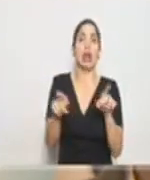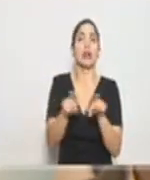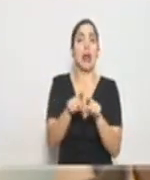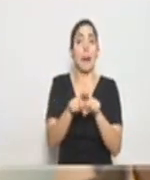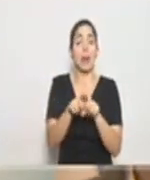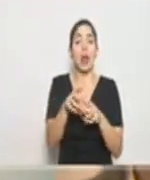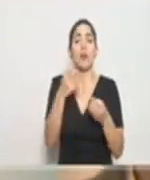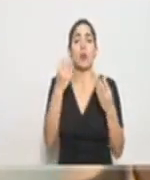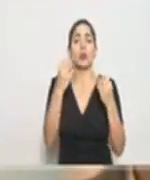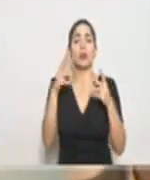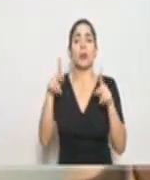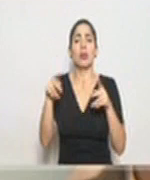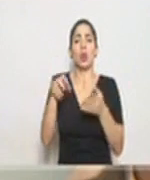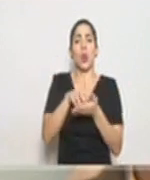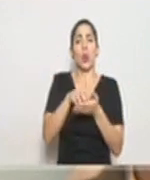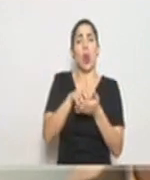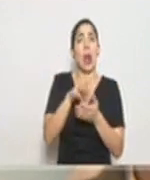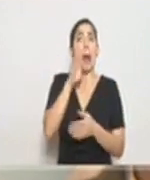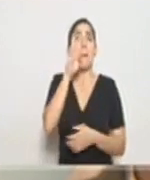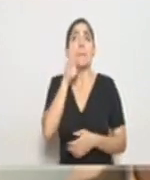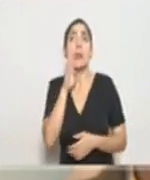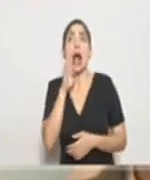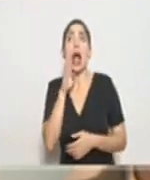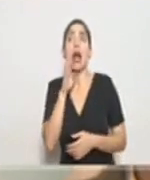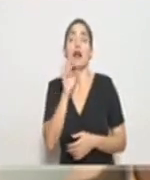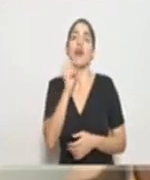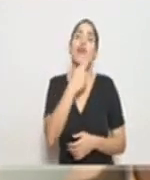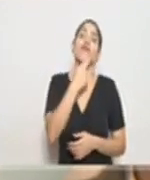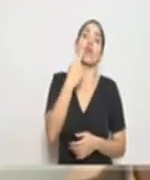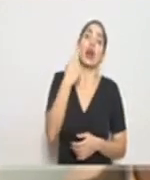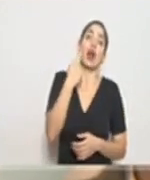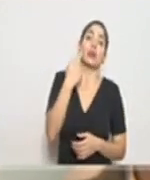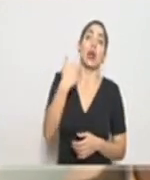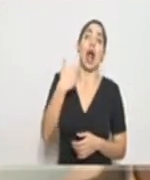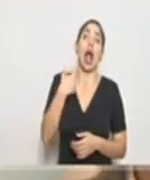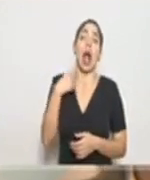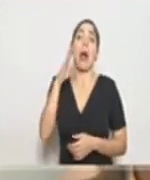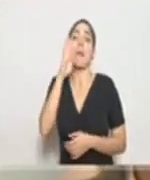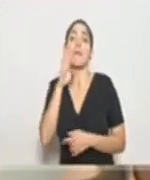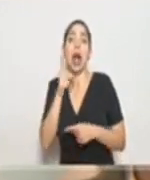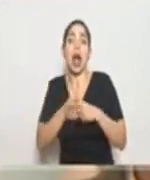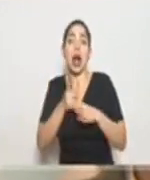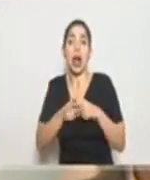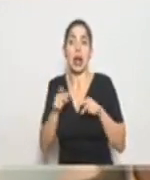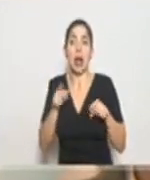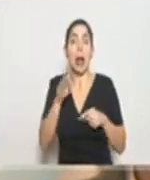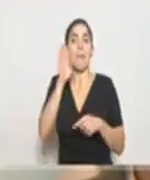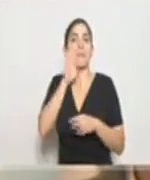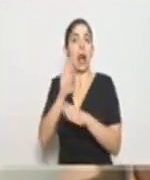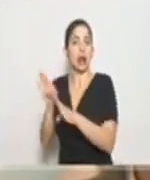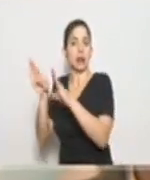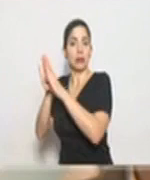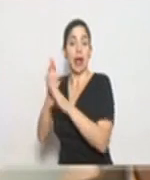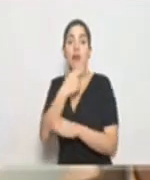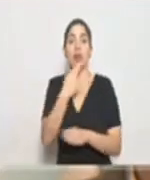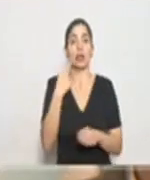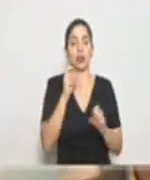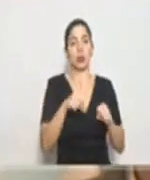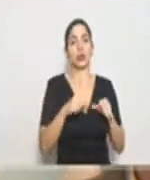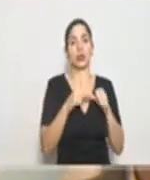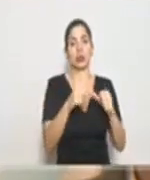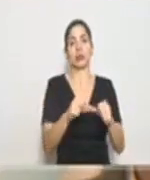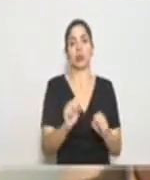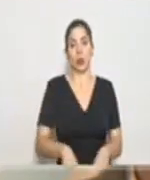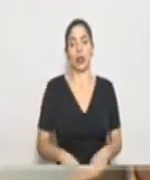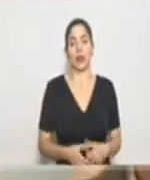muchas dudas en cuanto a bares que tienen también o más bien restaurantes que tienen actividad de bar. La actividad de bar se suspende, la actividad de restaurante puede continuar.